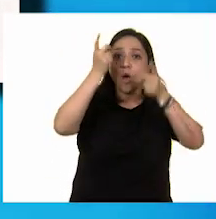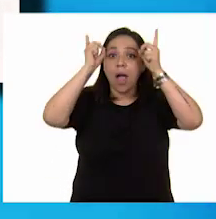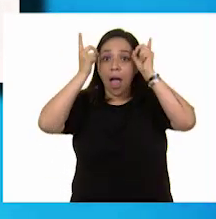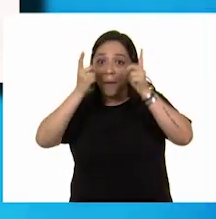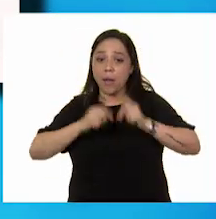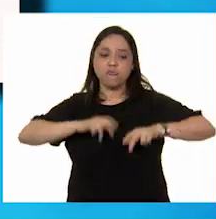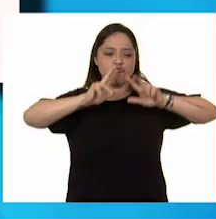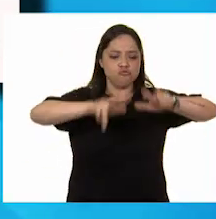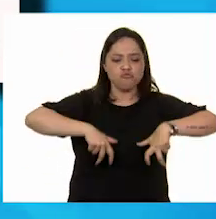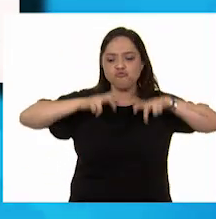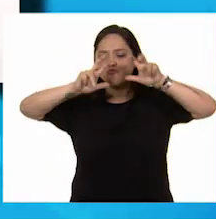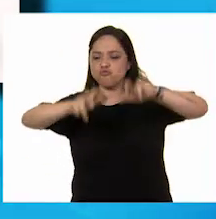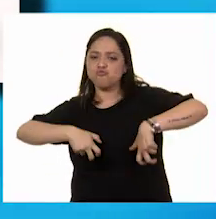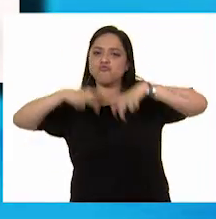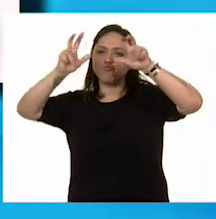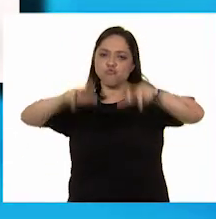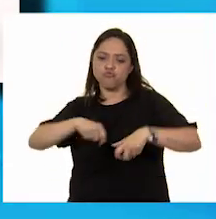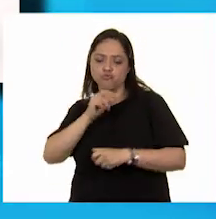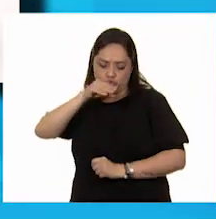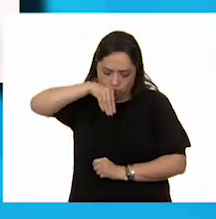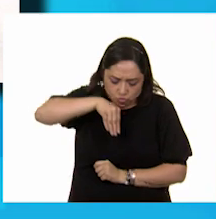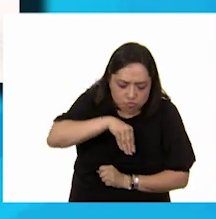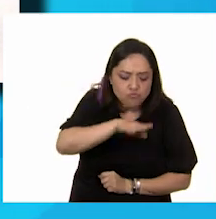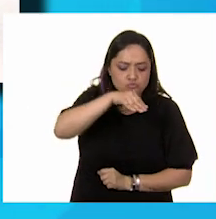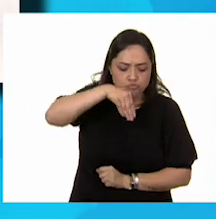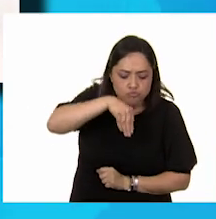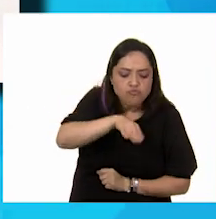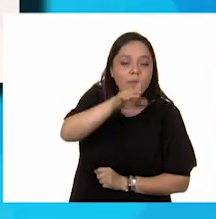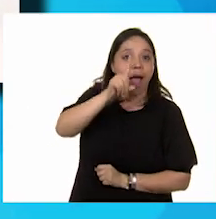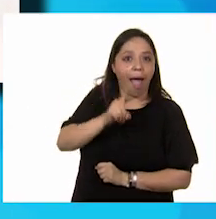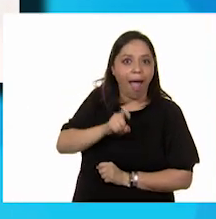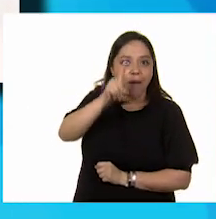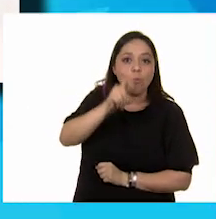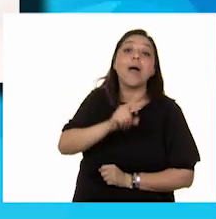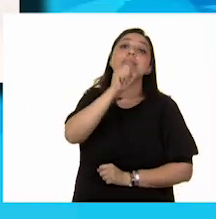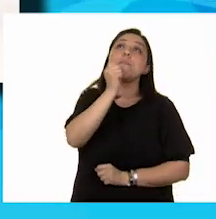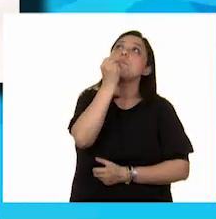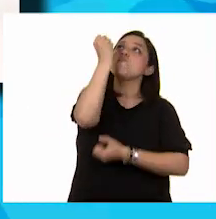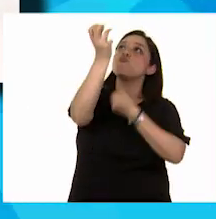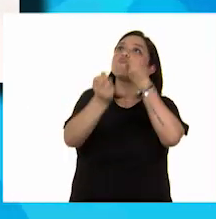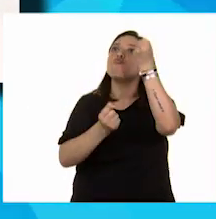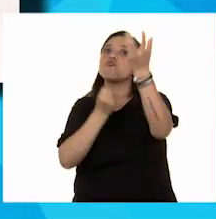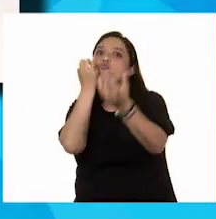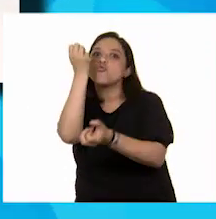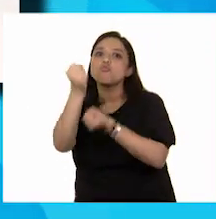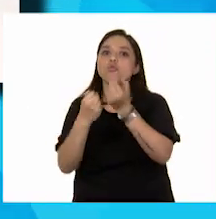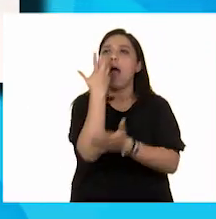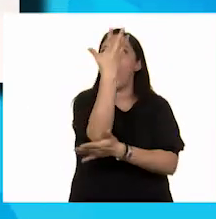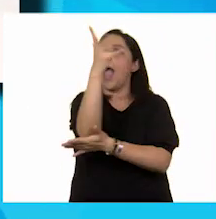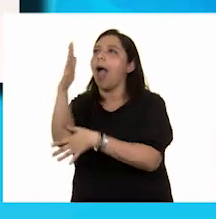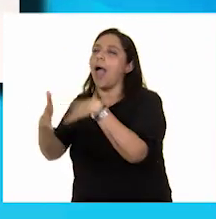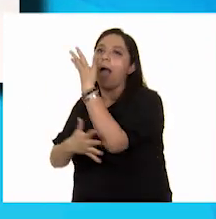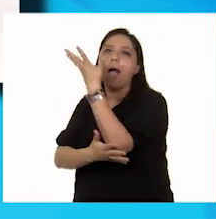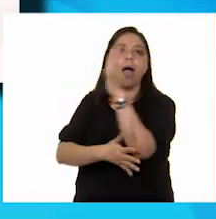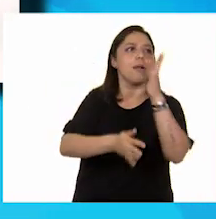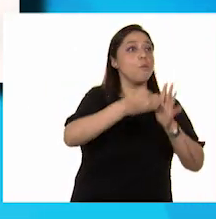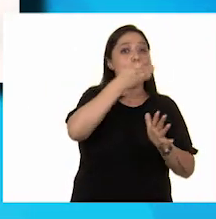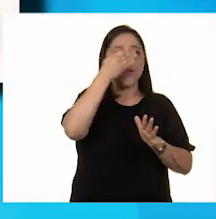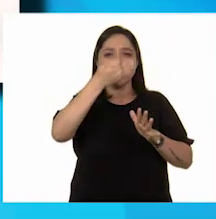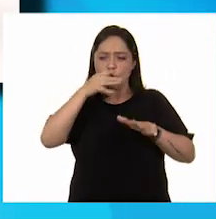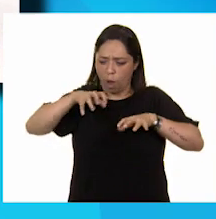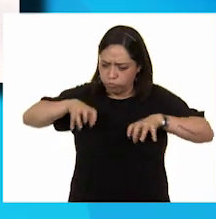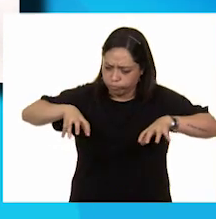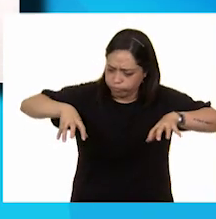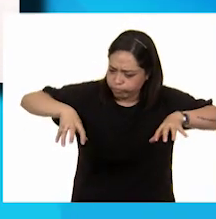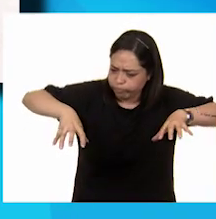beber a la orilla de él. También el río alimentaba a los grandes árboles y a las flores que pintaban los campos. Y, por